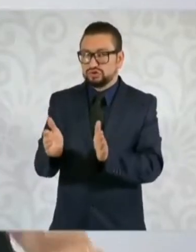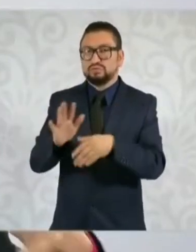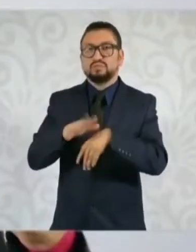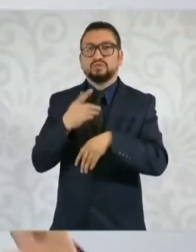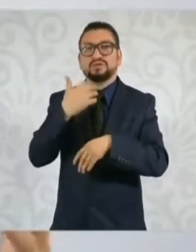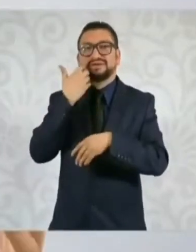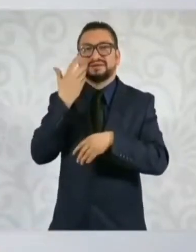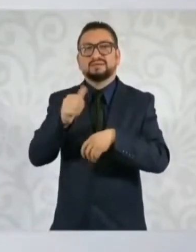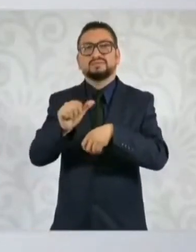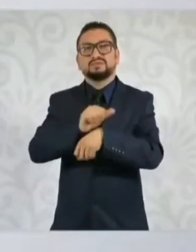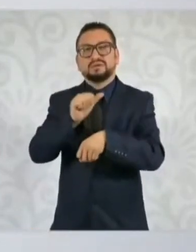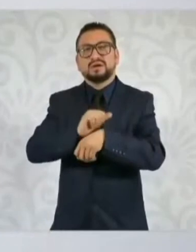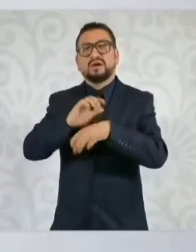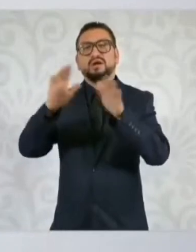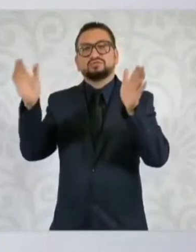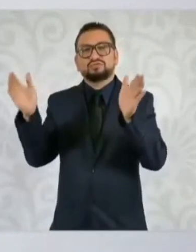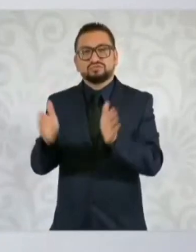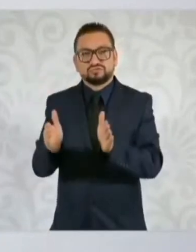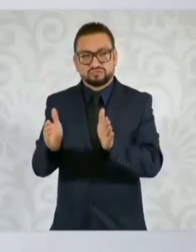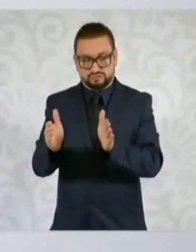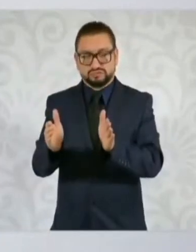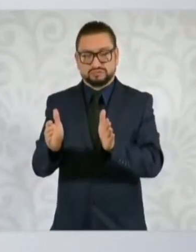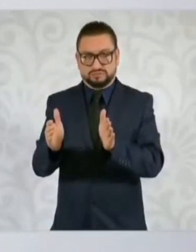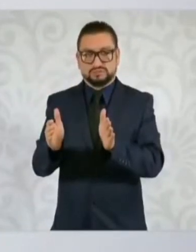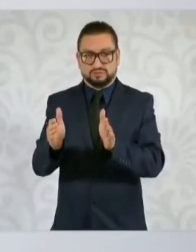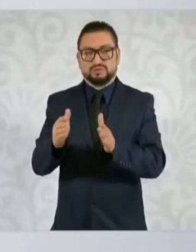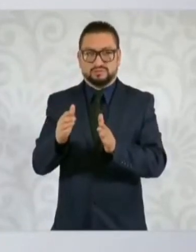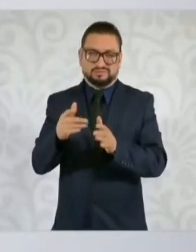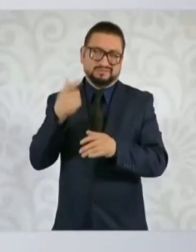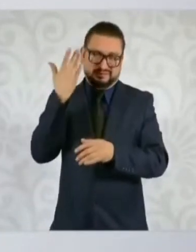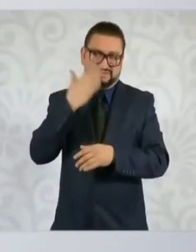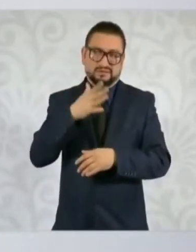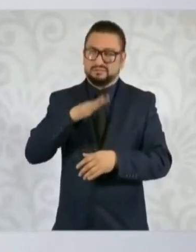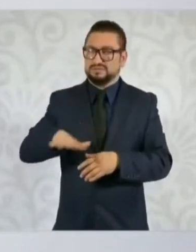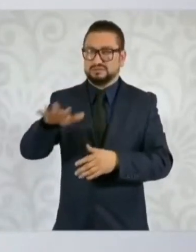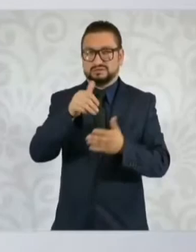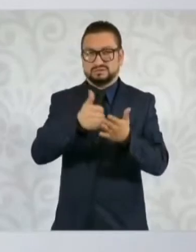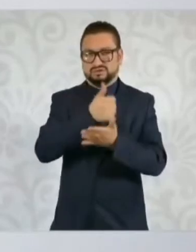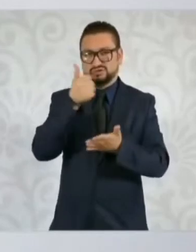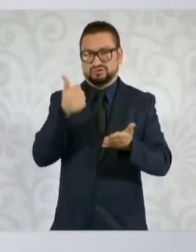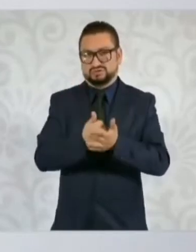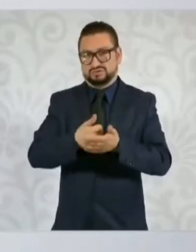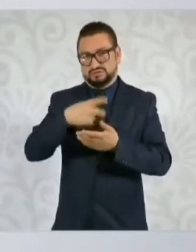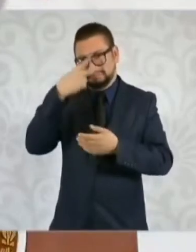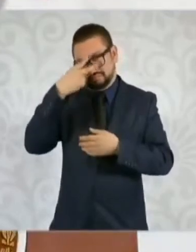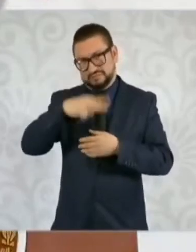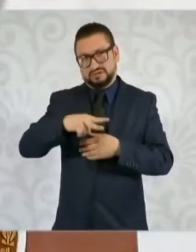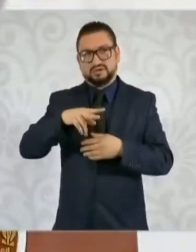hacer un auto compacto pequeño. Ustedes saben que en las ciudades en nuestro país